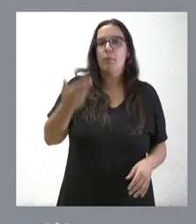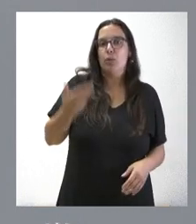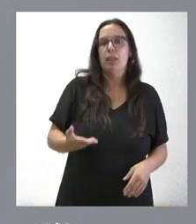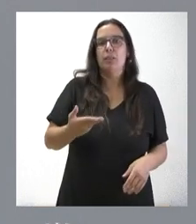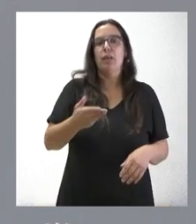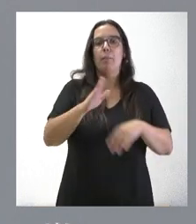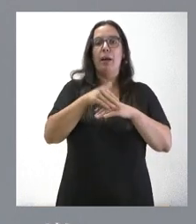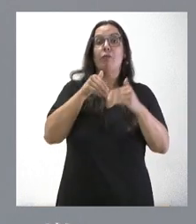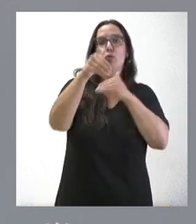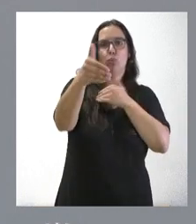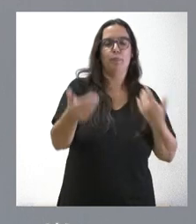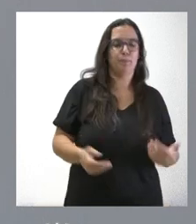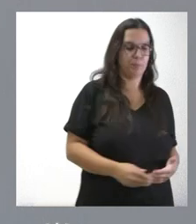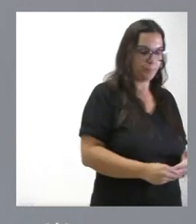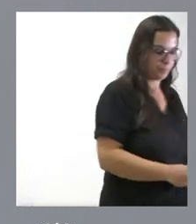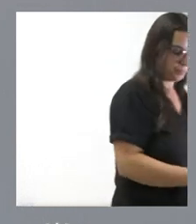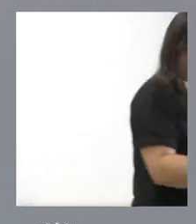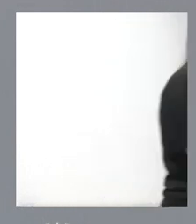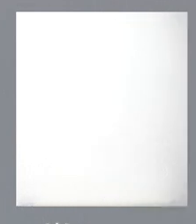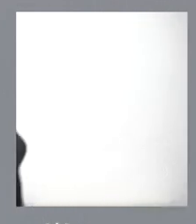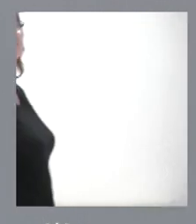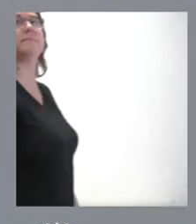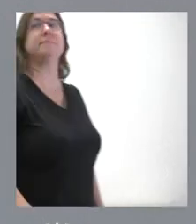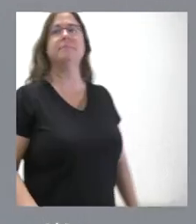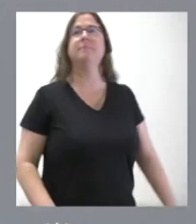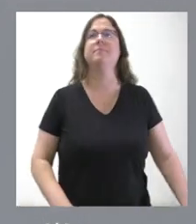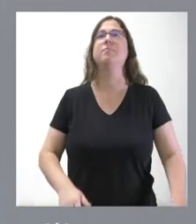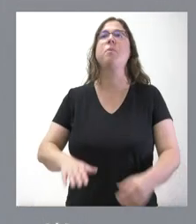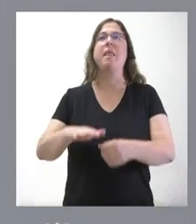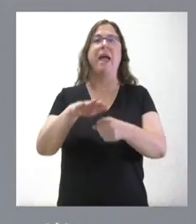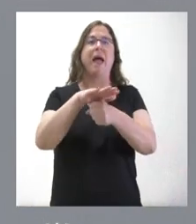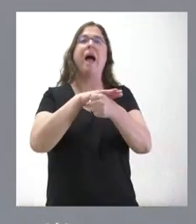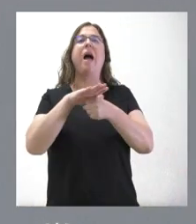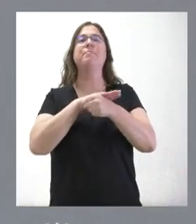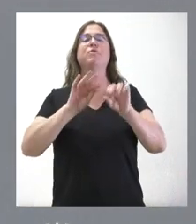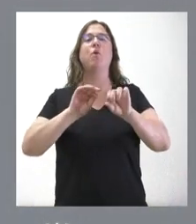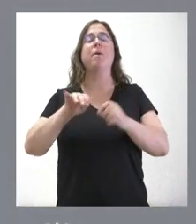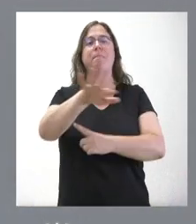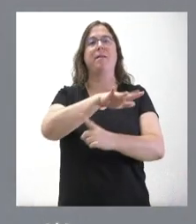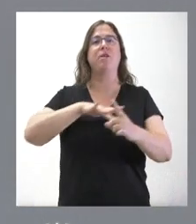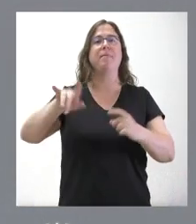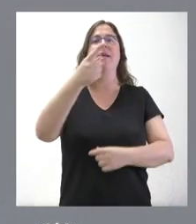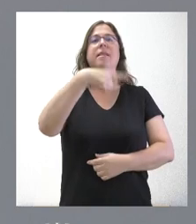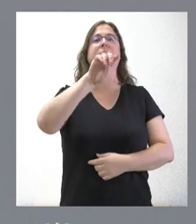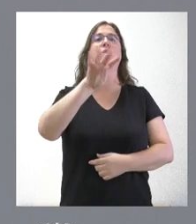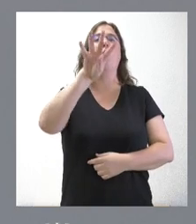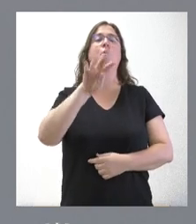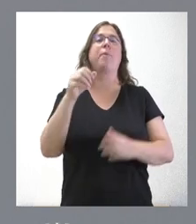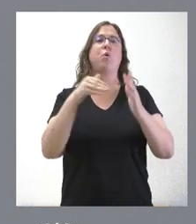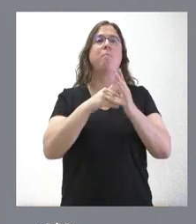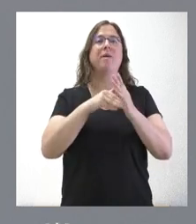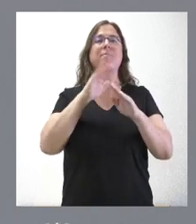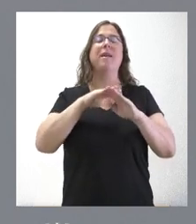expectativa de futuro. En el ámbito ya del medioambiente, 104.000 euros para la Fundación Laboral de la